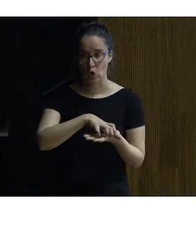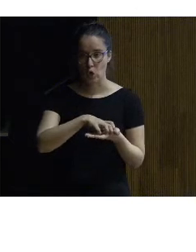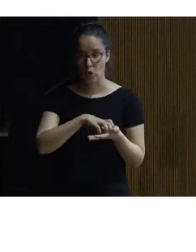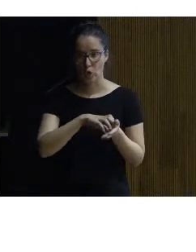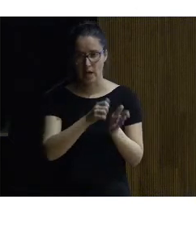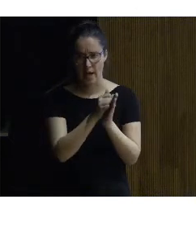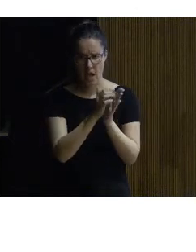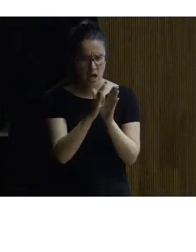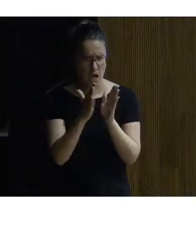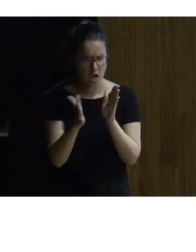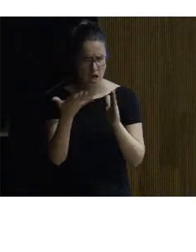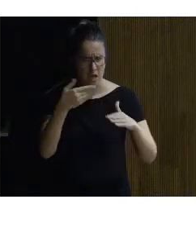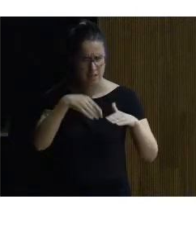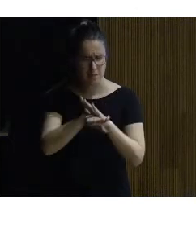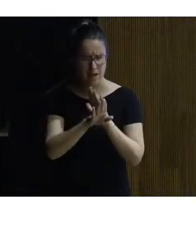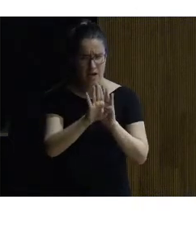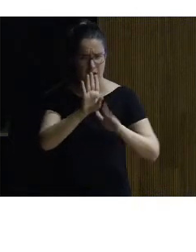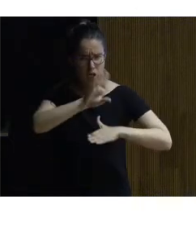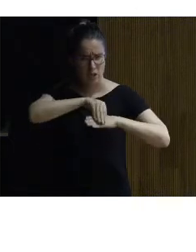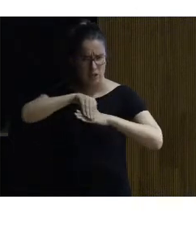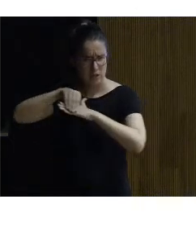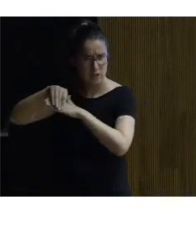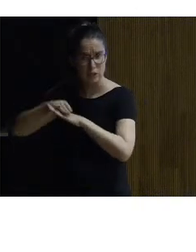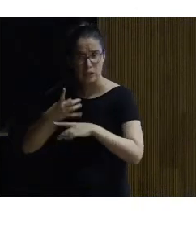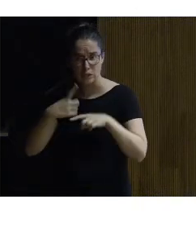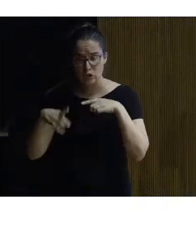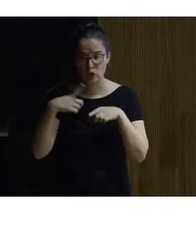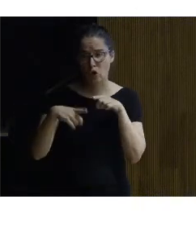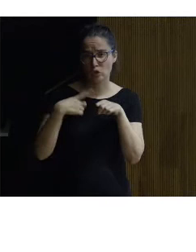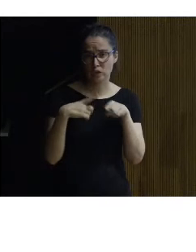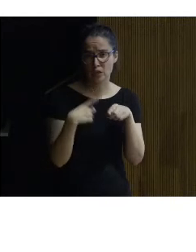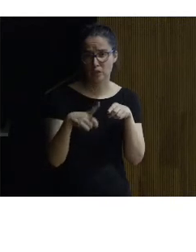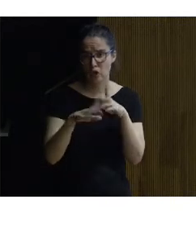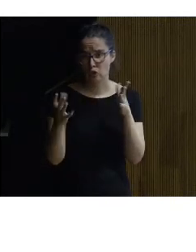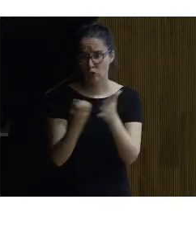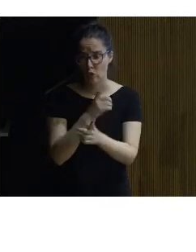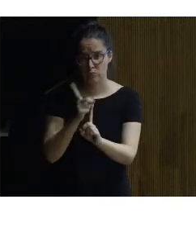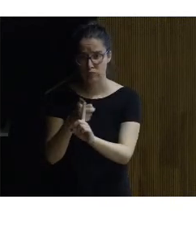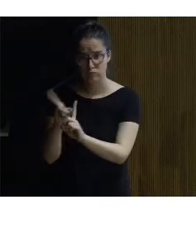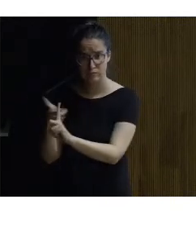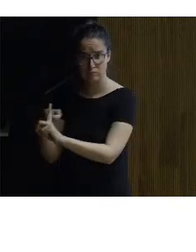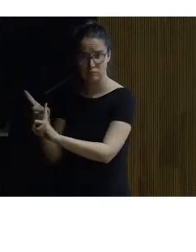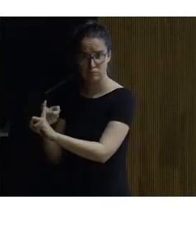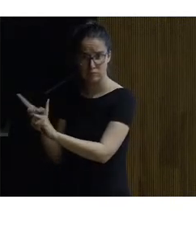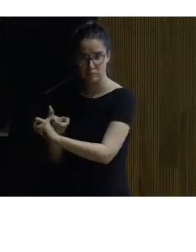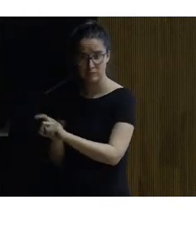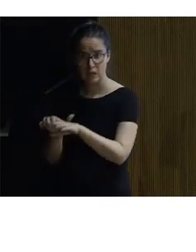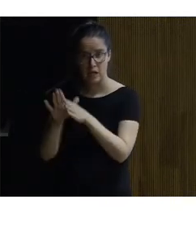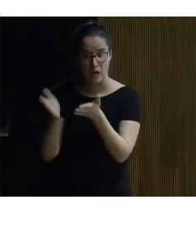archivar y de coleccionar los restos y todo lo que se pudiera